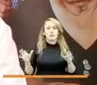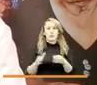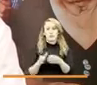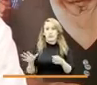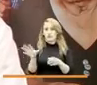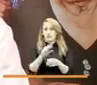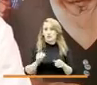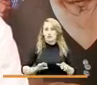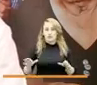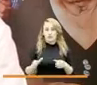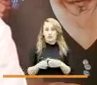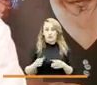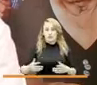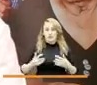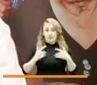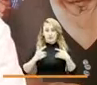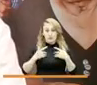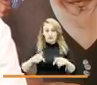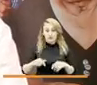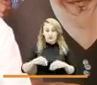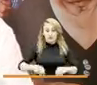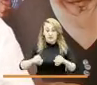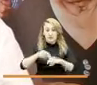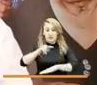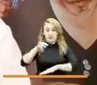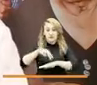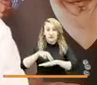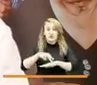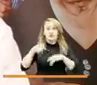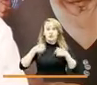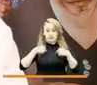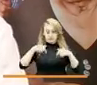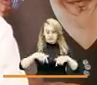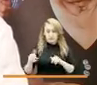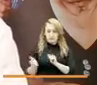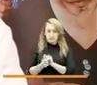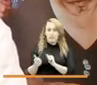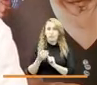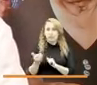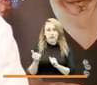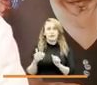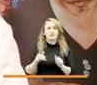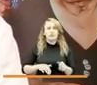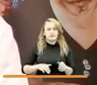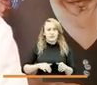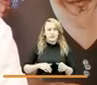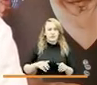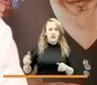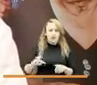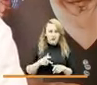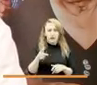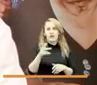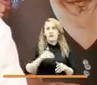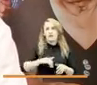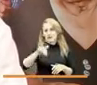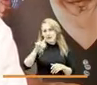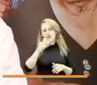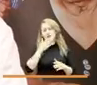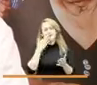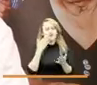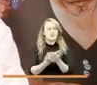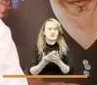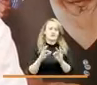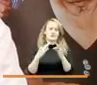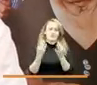de víctimas de aquí de la territorial Nariño estoy aquí con ellos he viajado y de verdad es una familia yo en